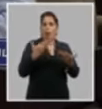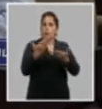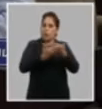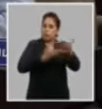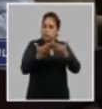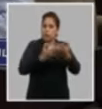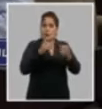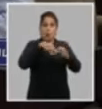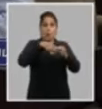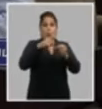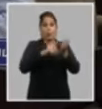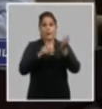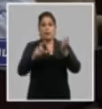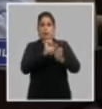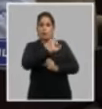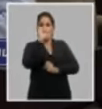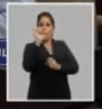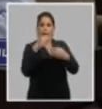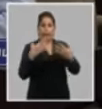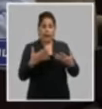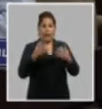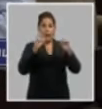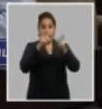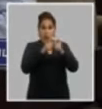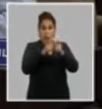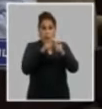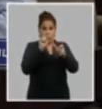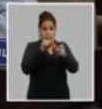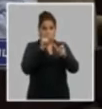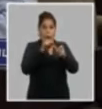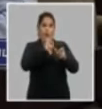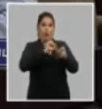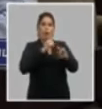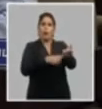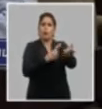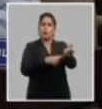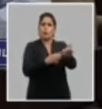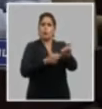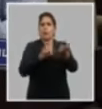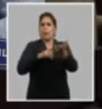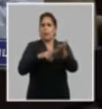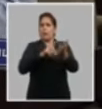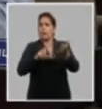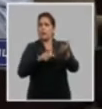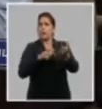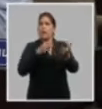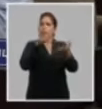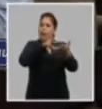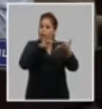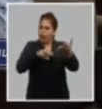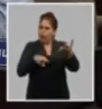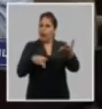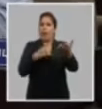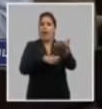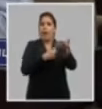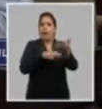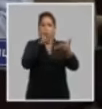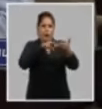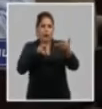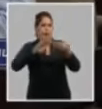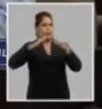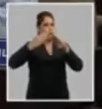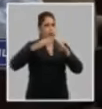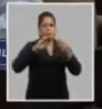el núcleo del partido tiene que lograr que la reunión logre hábitos de los militantes hábitos de lectura hábitos de